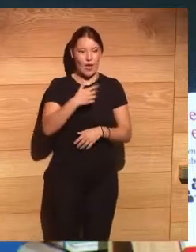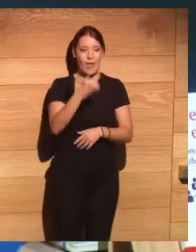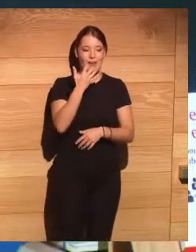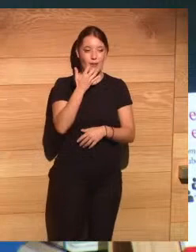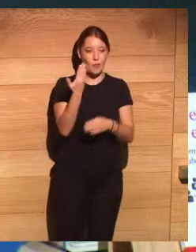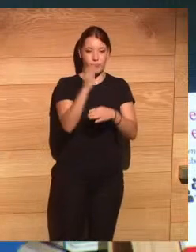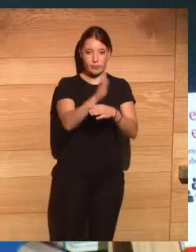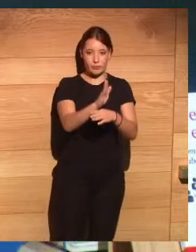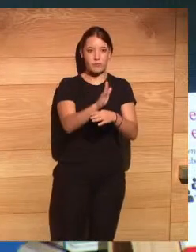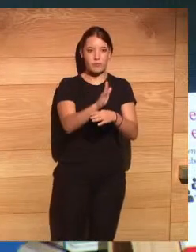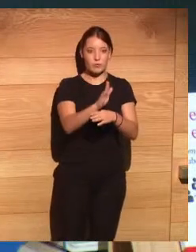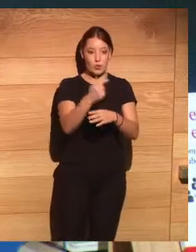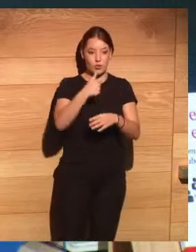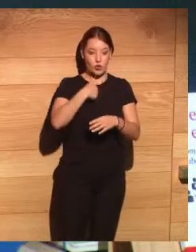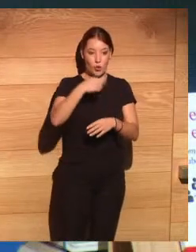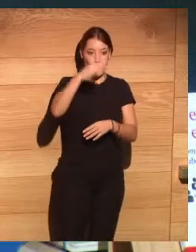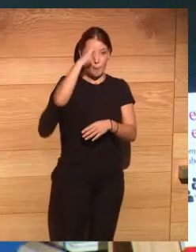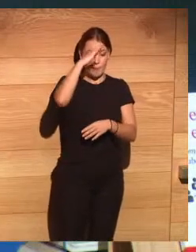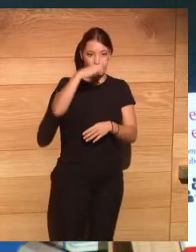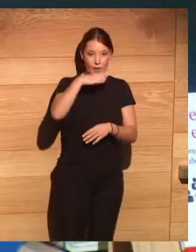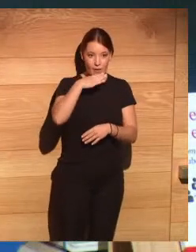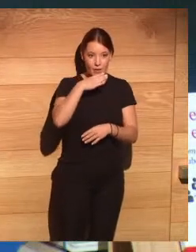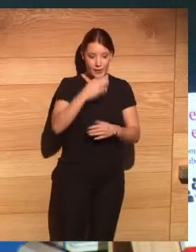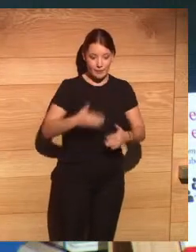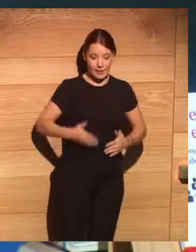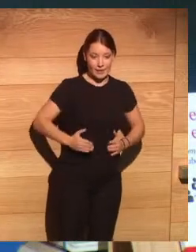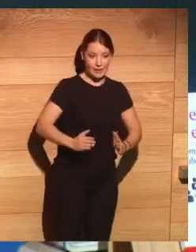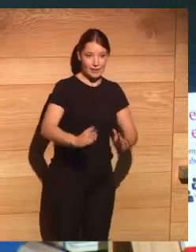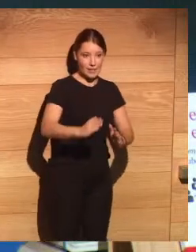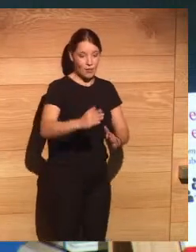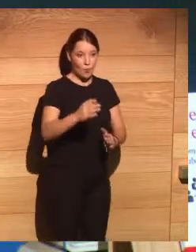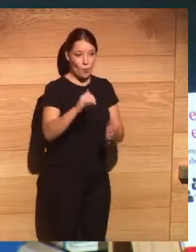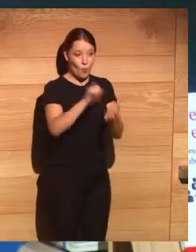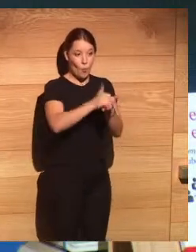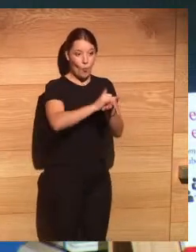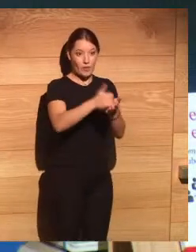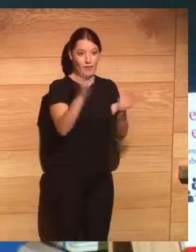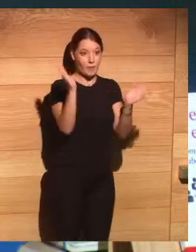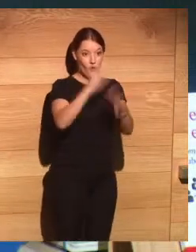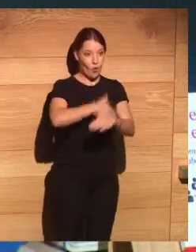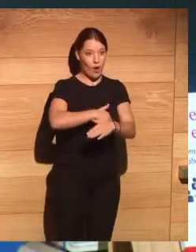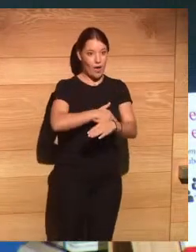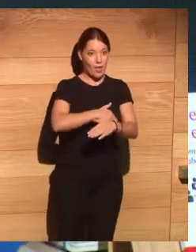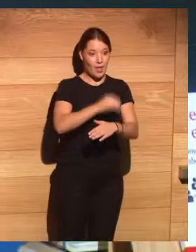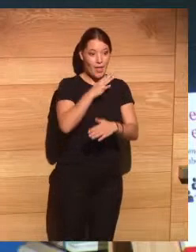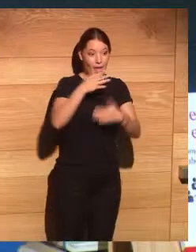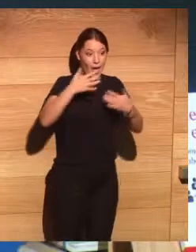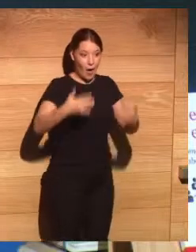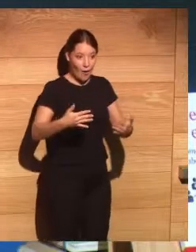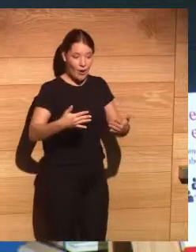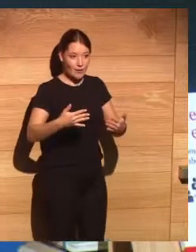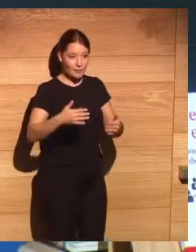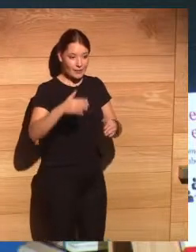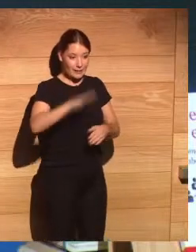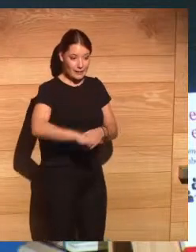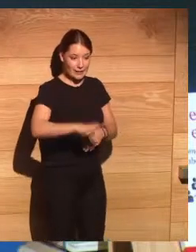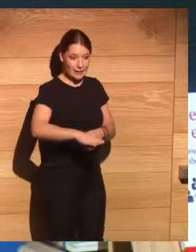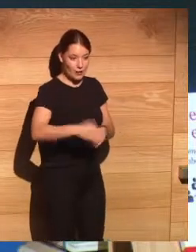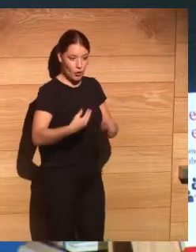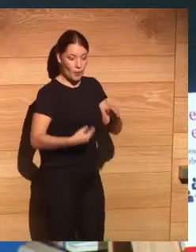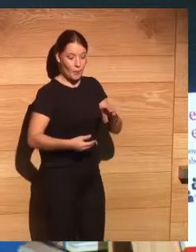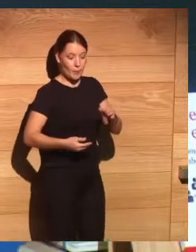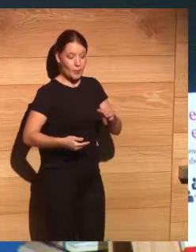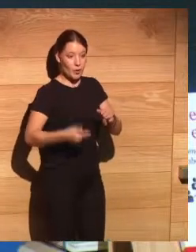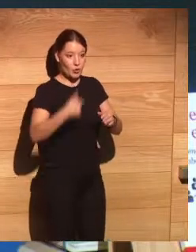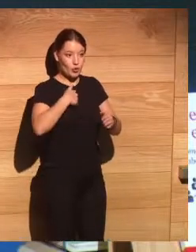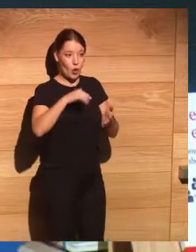claramente yo he sido padre de un niño que no tenía WhatsApp y ahora soy padre añoso de un niño que tengo un grupo de